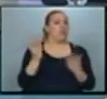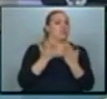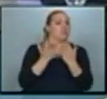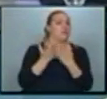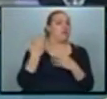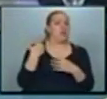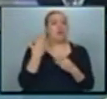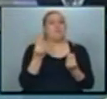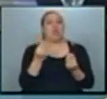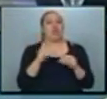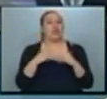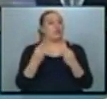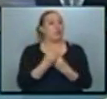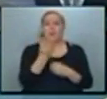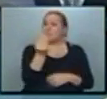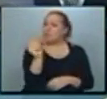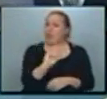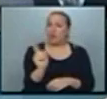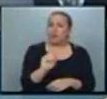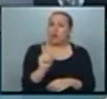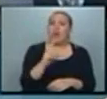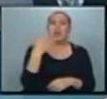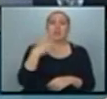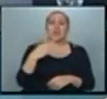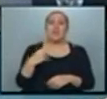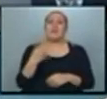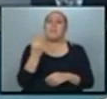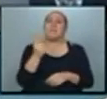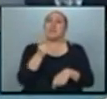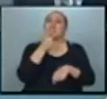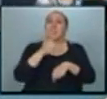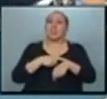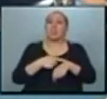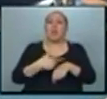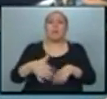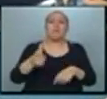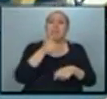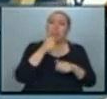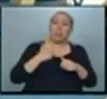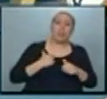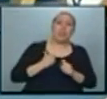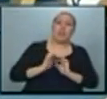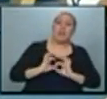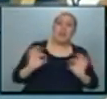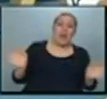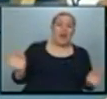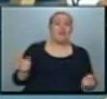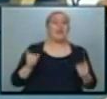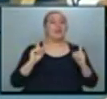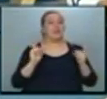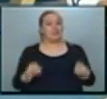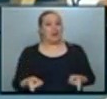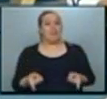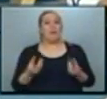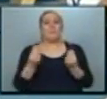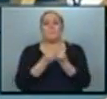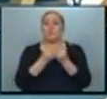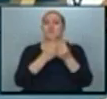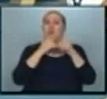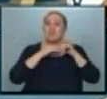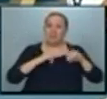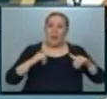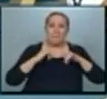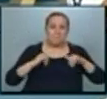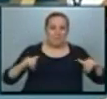por el miedo al resultado. No hay que tener miedo al resultado, hay que tener miedo al paso del tiempo. y sigue siendo reacia a pesar de la cantidad de campañas que hay.